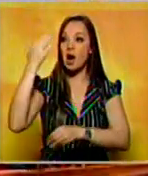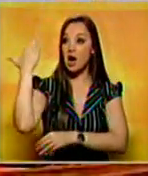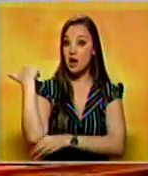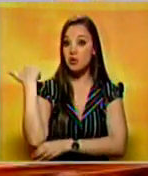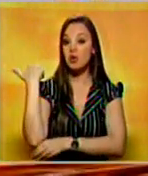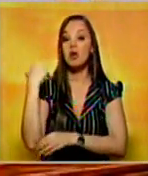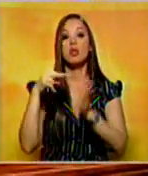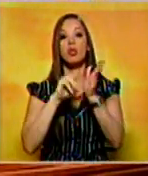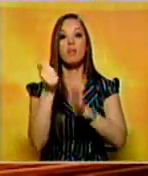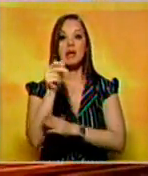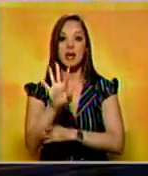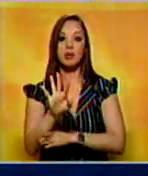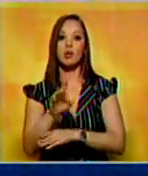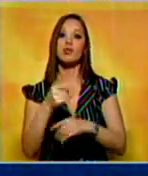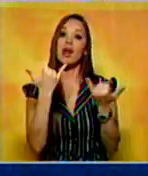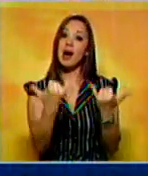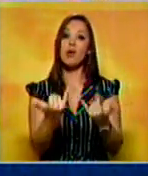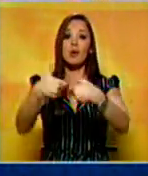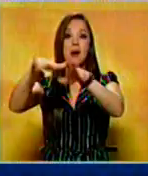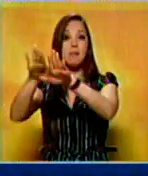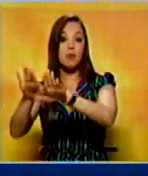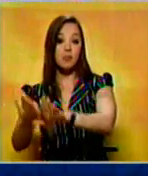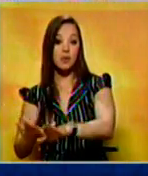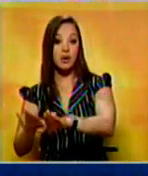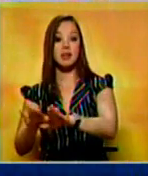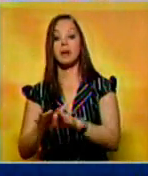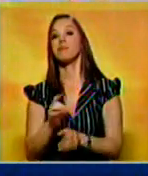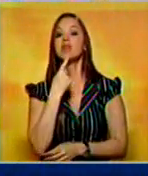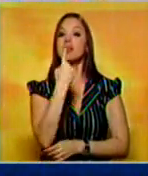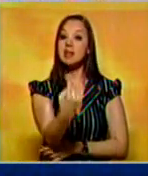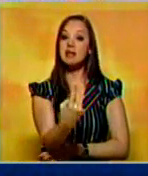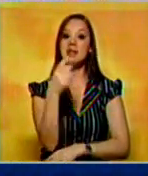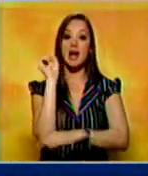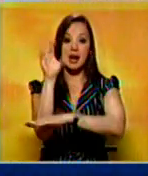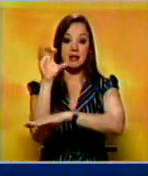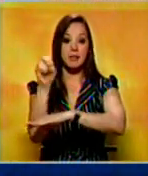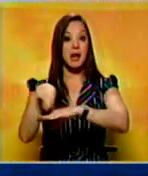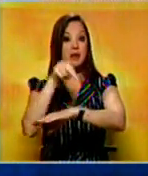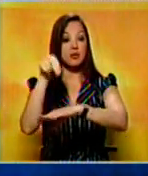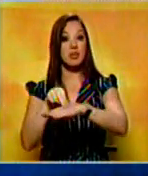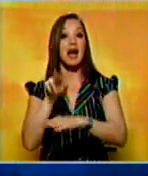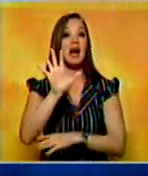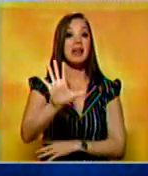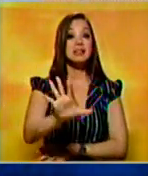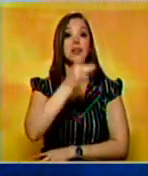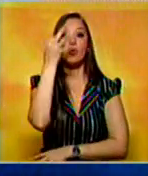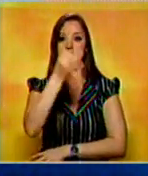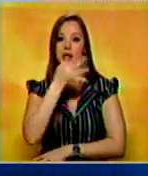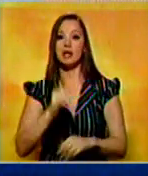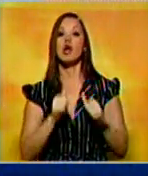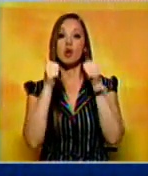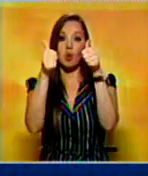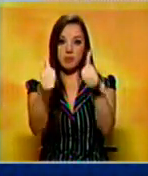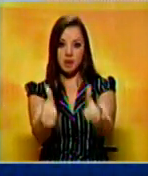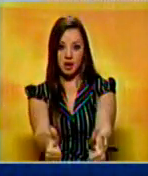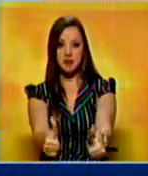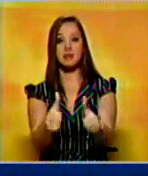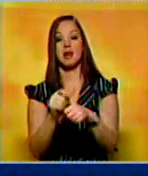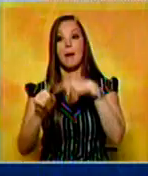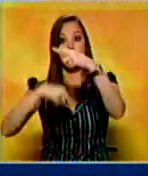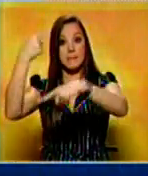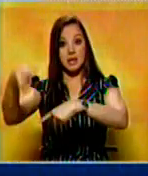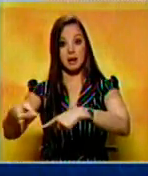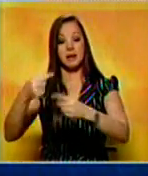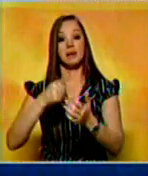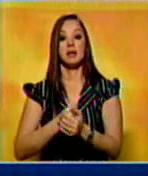El mensaje anual se iniciará, según la página web del Parlamento, a las 5 de la tarde. El primer mandatario nacional había adelantado